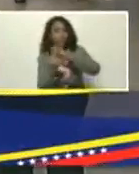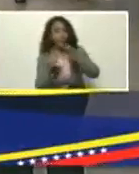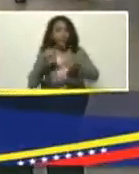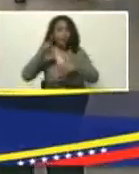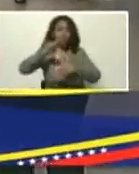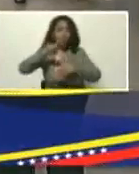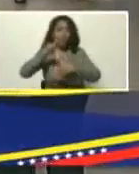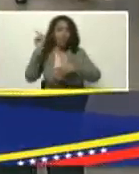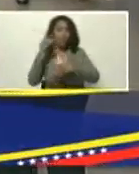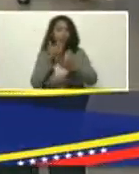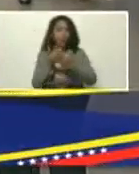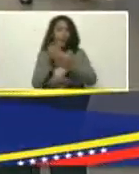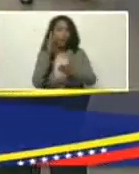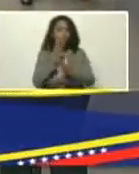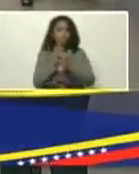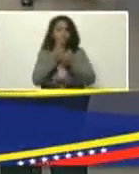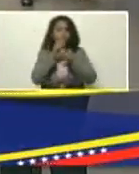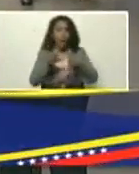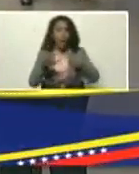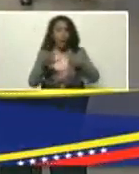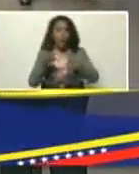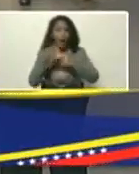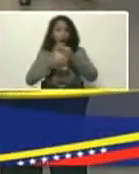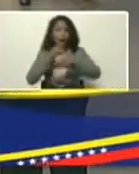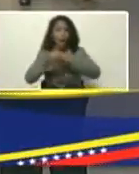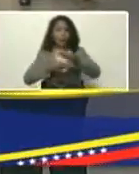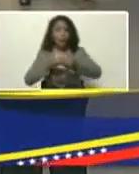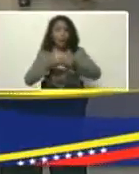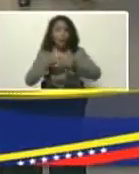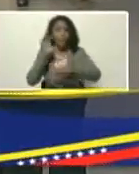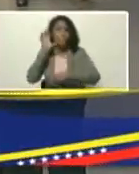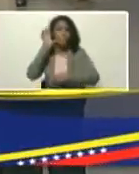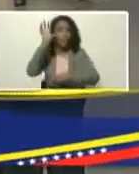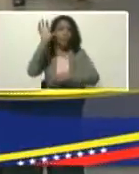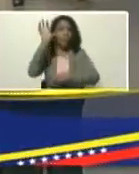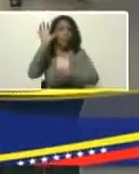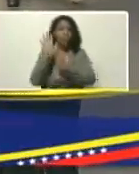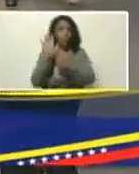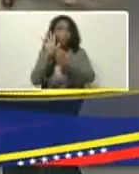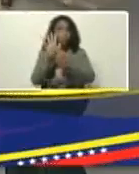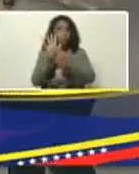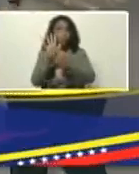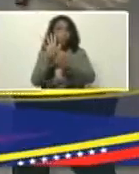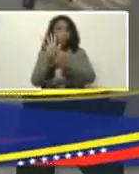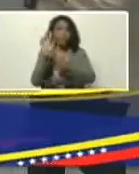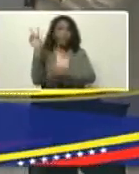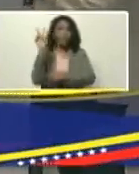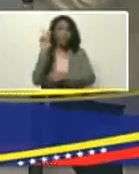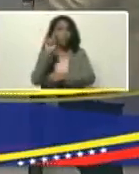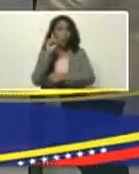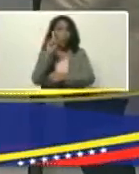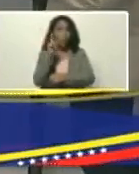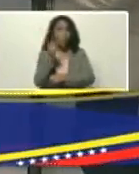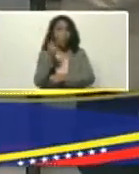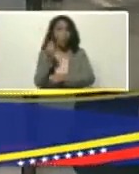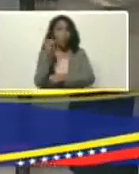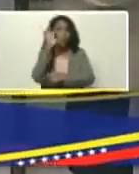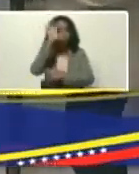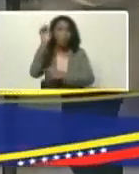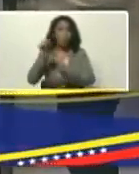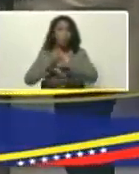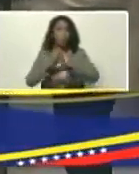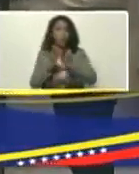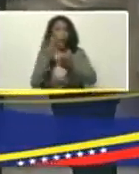gracias, a esta gran red, estaciones, contamos, con los mapas, prácticamente, Venezuela, es uno de los pocos, países del mundo, que